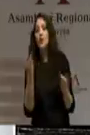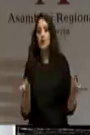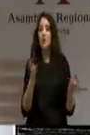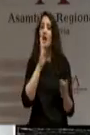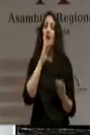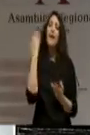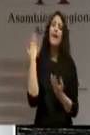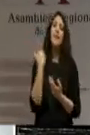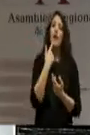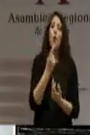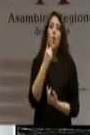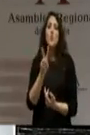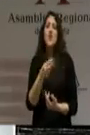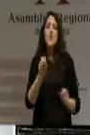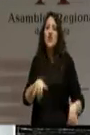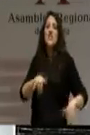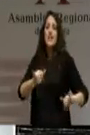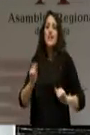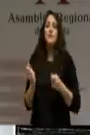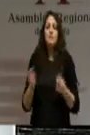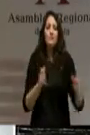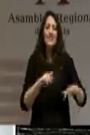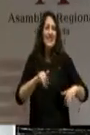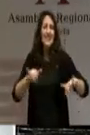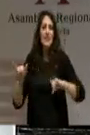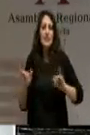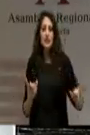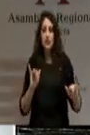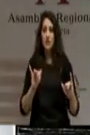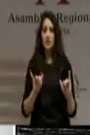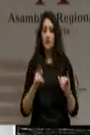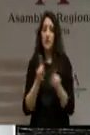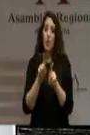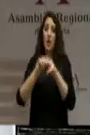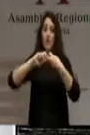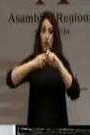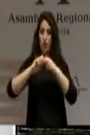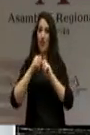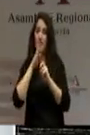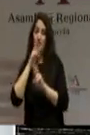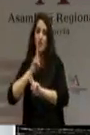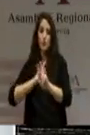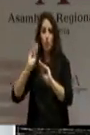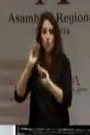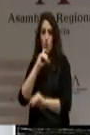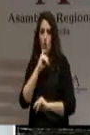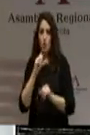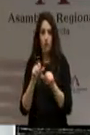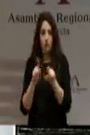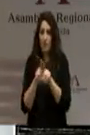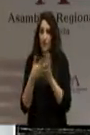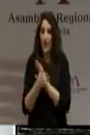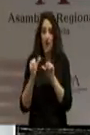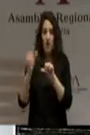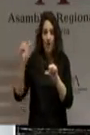costar ni un euro. Y eso en el caso de respuesta positiva de Bruselas. Los antecedentes no parecen ayudar en esta línea, pero